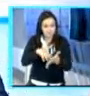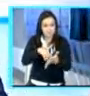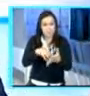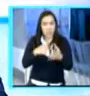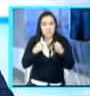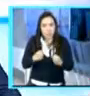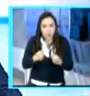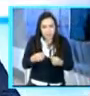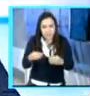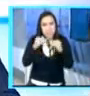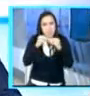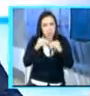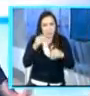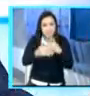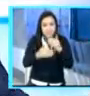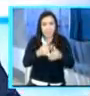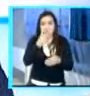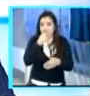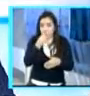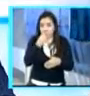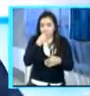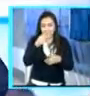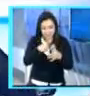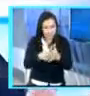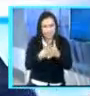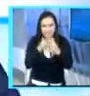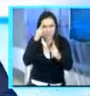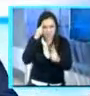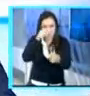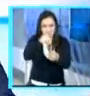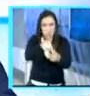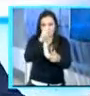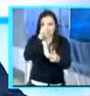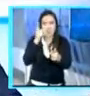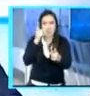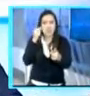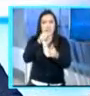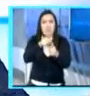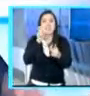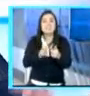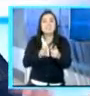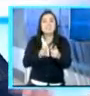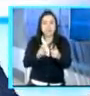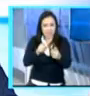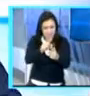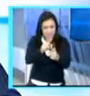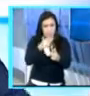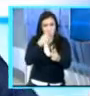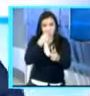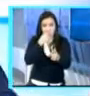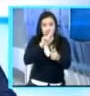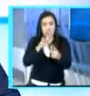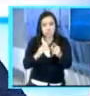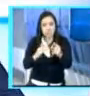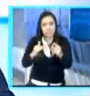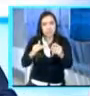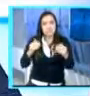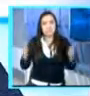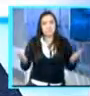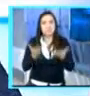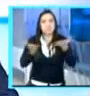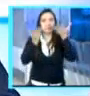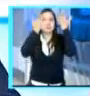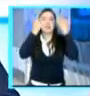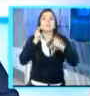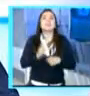Yo creo que atacando la corrupción, ya se estima, estudios del Banco Mundial, el Banco Mundial, perdón, la corrupción en un